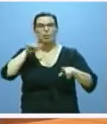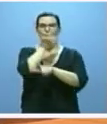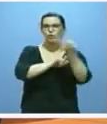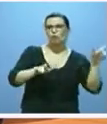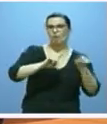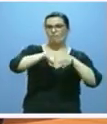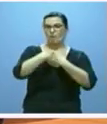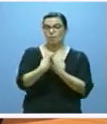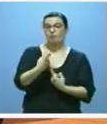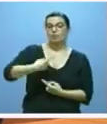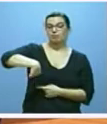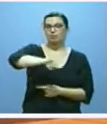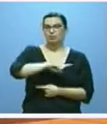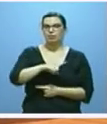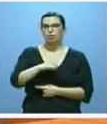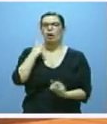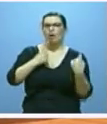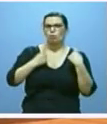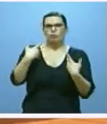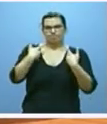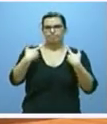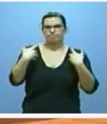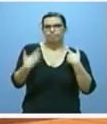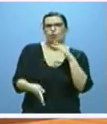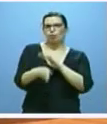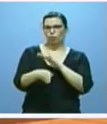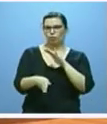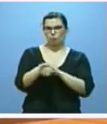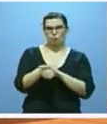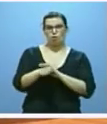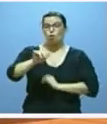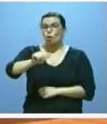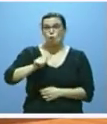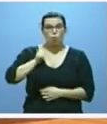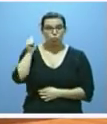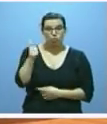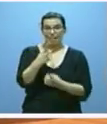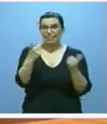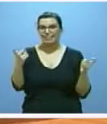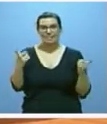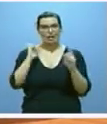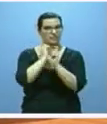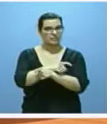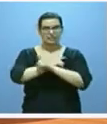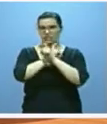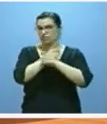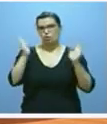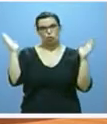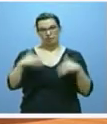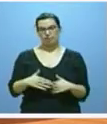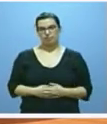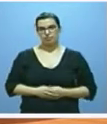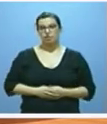que aún lo siguen pasando mal, que no encuentran las oportunidades que necesitan y buscan. Hay hechos